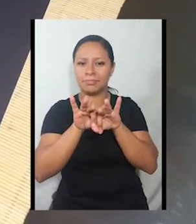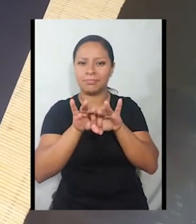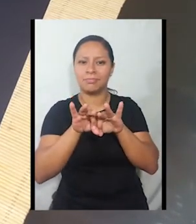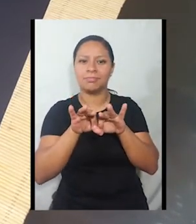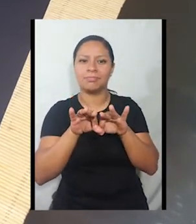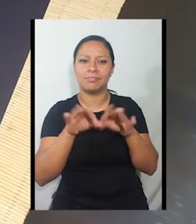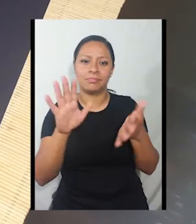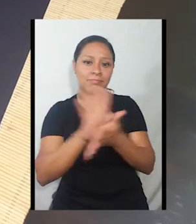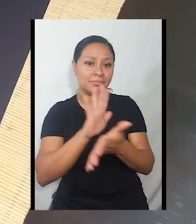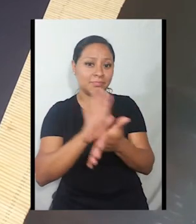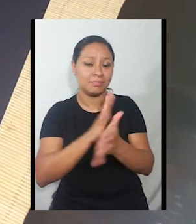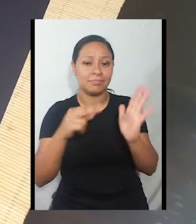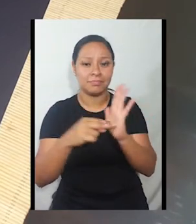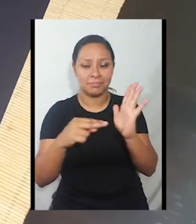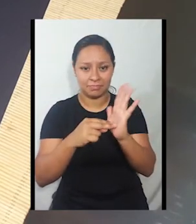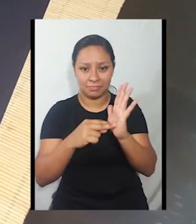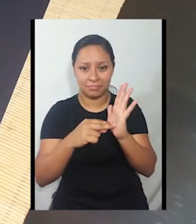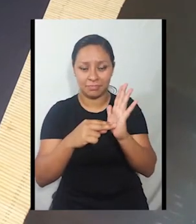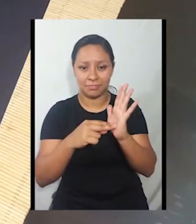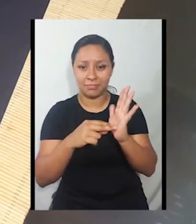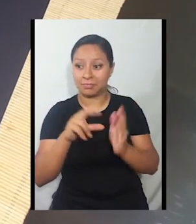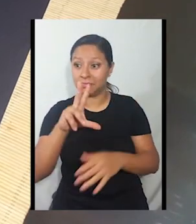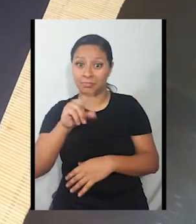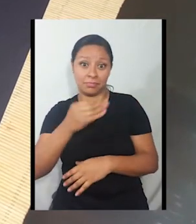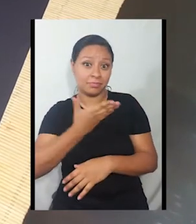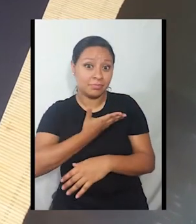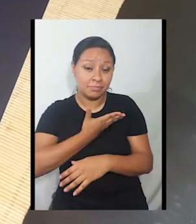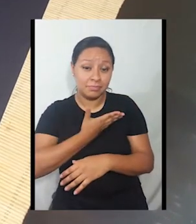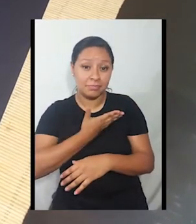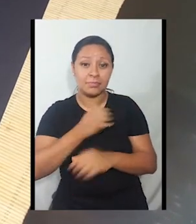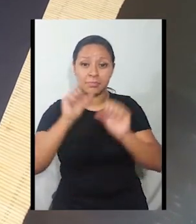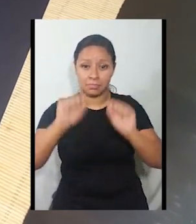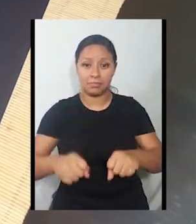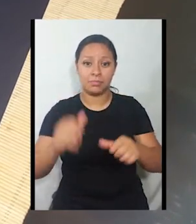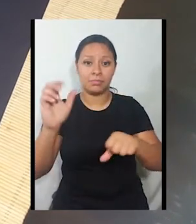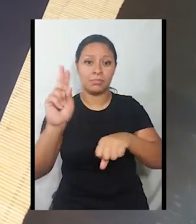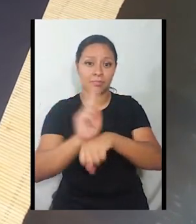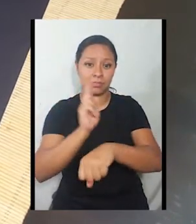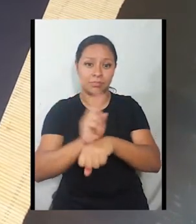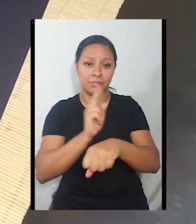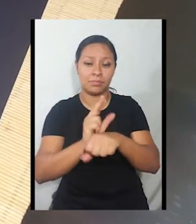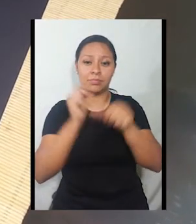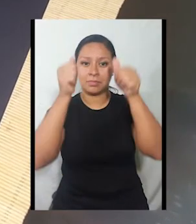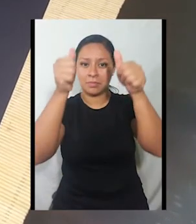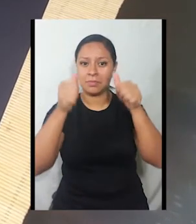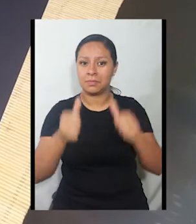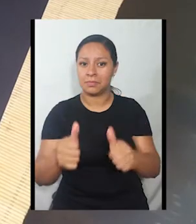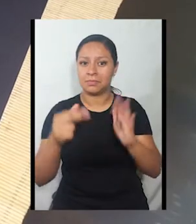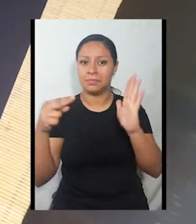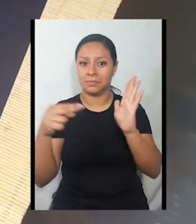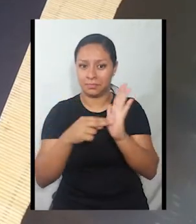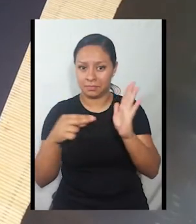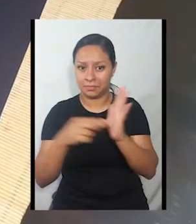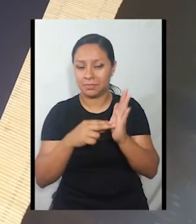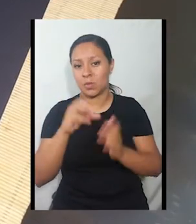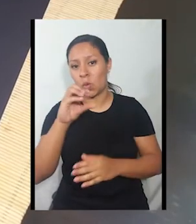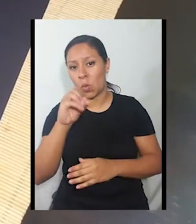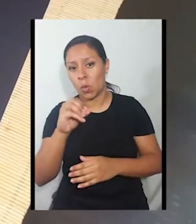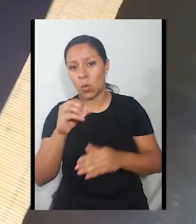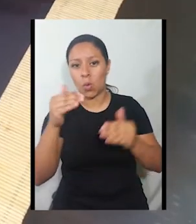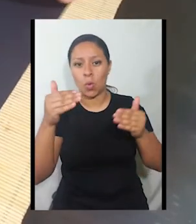Si no hay una hoja de papel construcción negra, podemos utilizar una cartulina o un cartón, siempre y cuando sea de un color